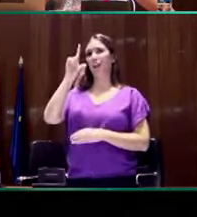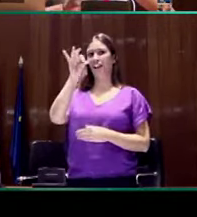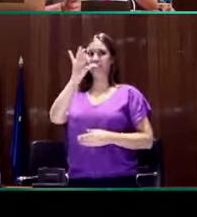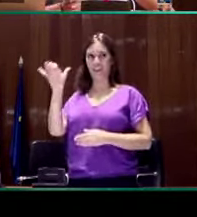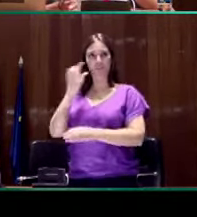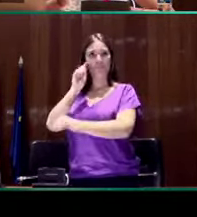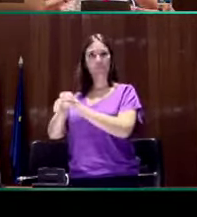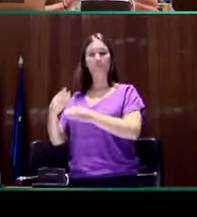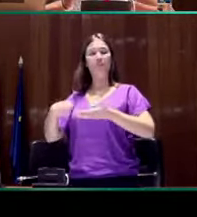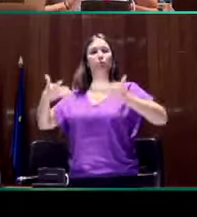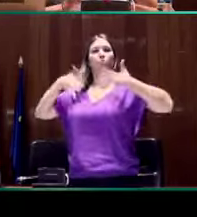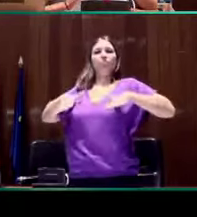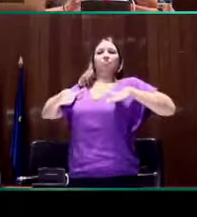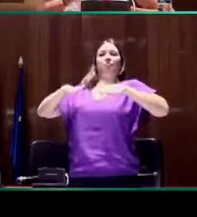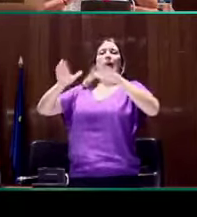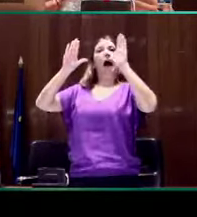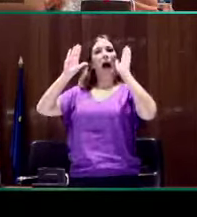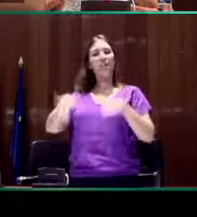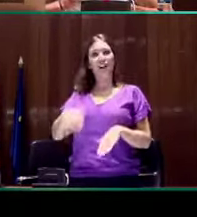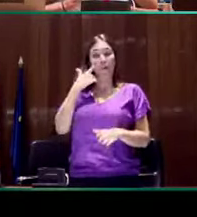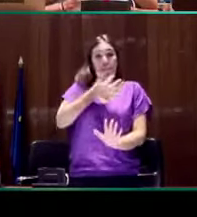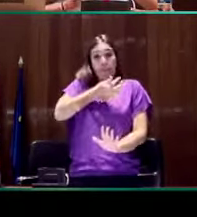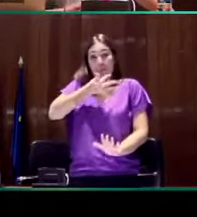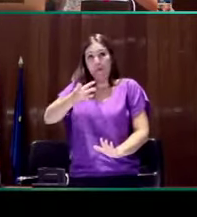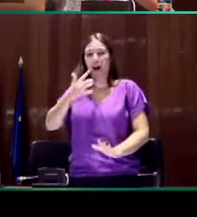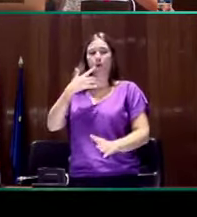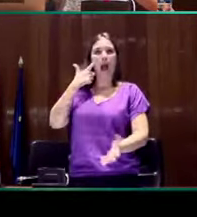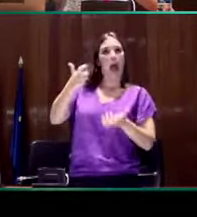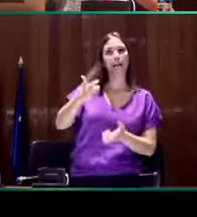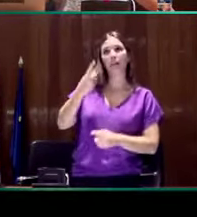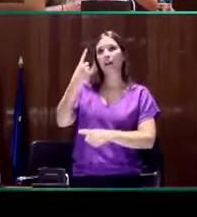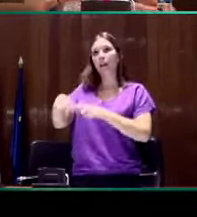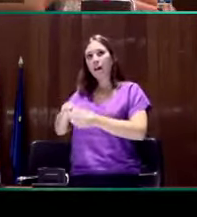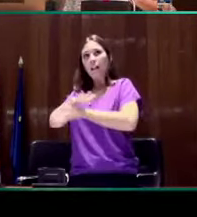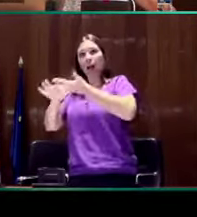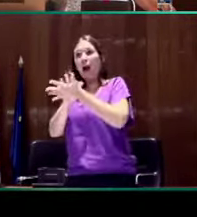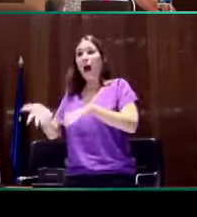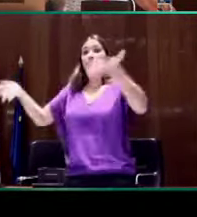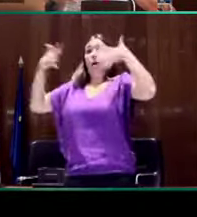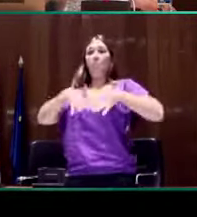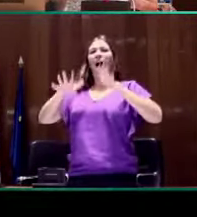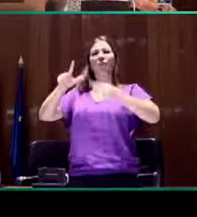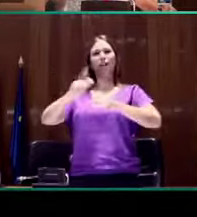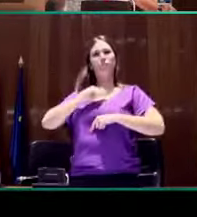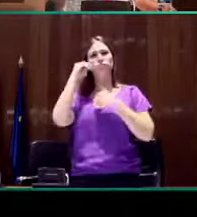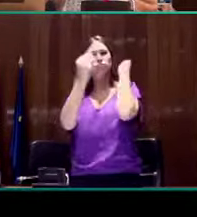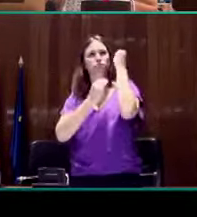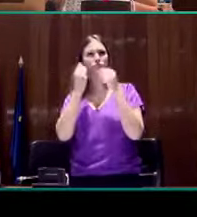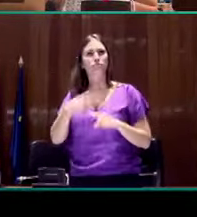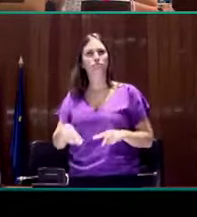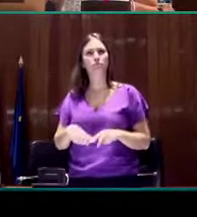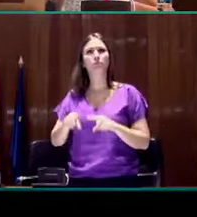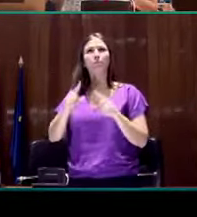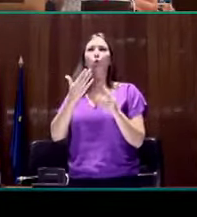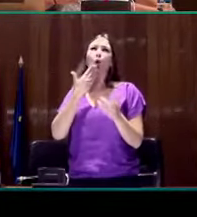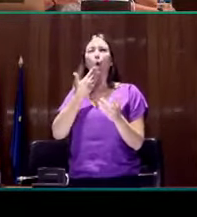signos. Con lo cual, la confluencia de todas estas inquietudes dio lugar a una serie de pensamientos y una serie